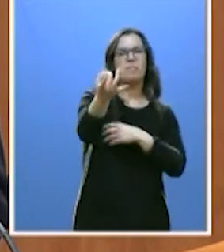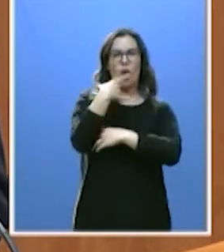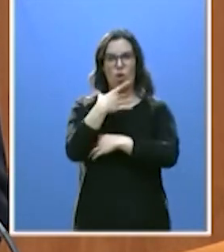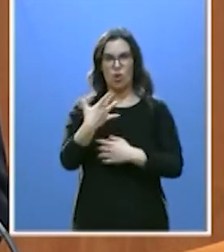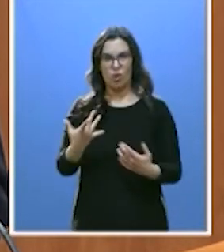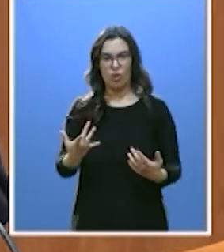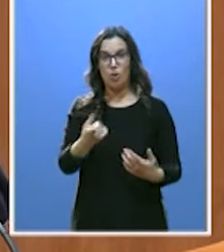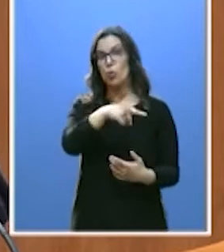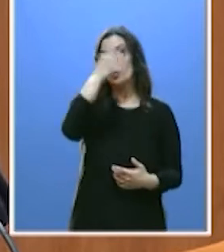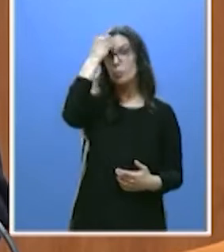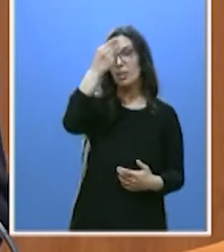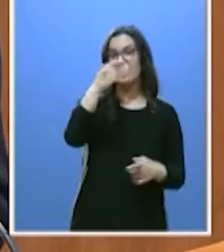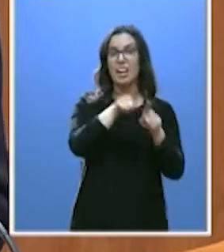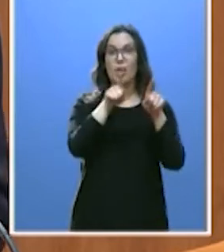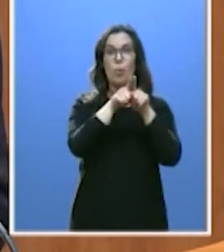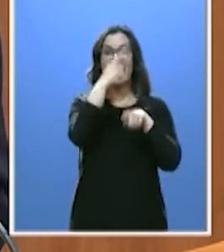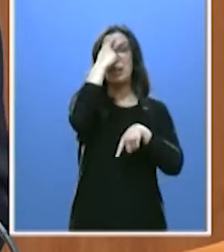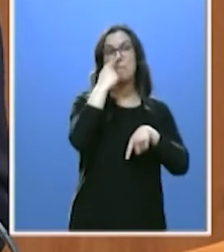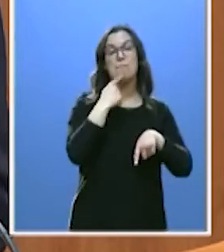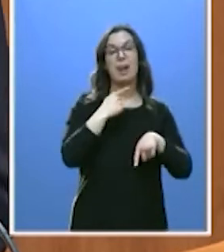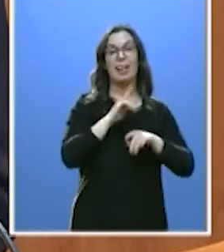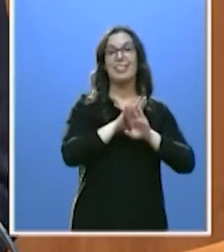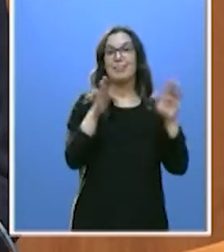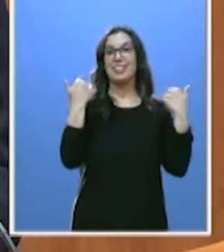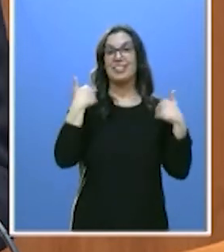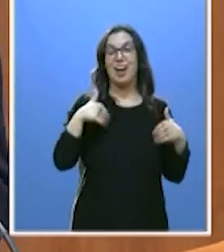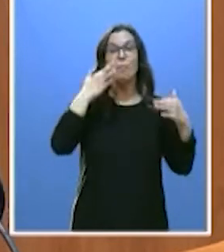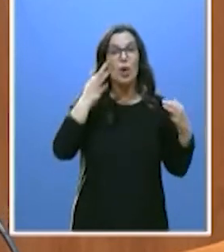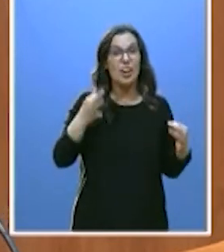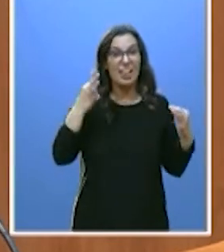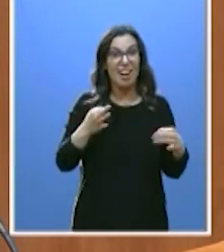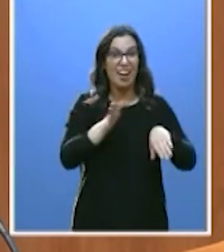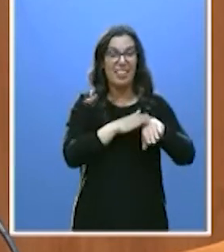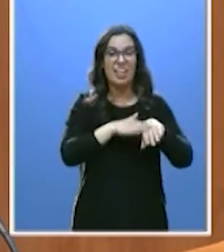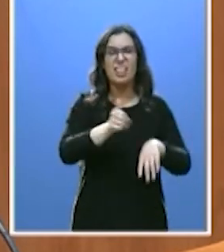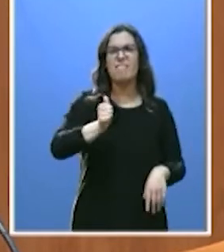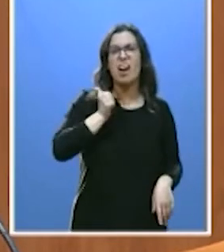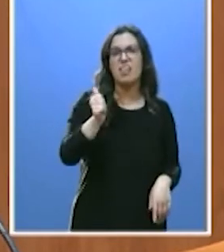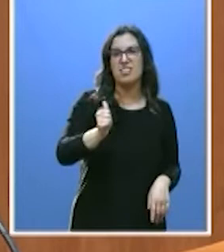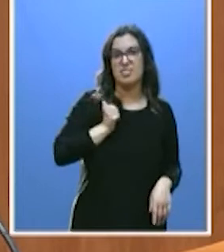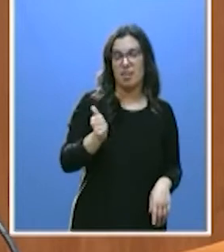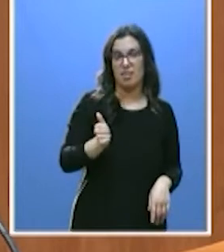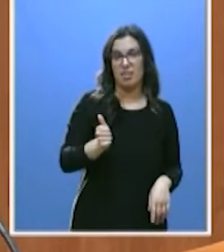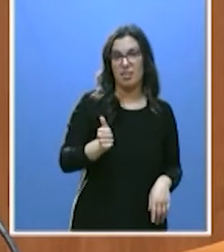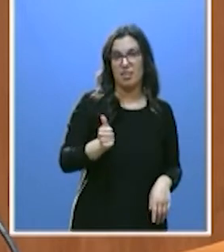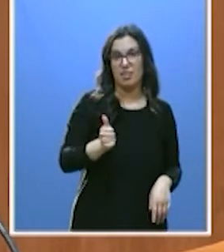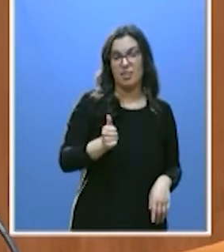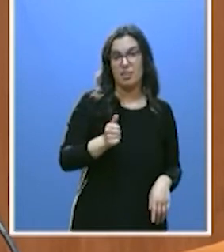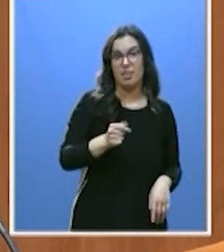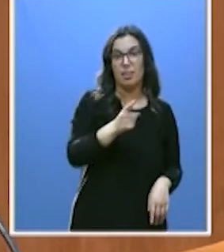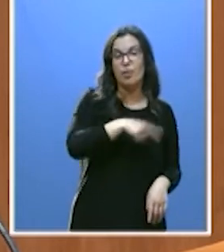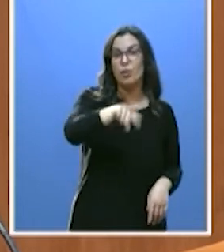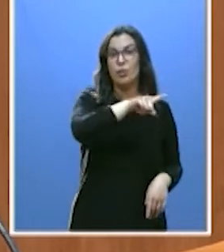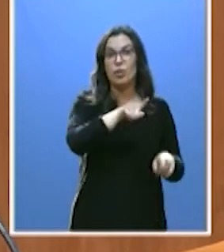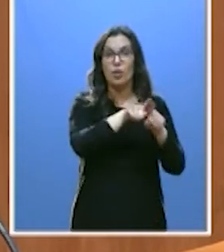creen que los hábitos hacen al frágil. Los ropajes de esa falsa izquierda que no puede ocultar su arbitrariedad